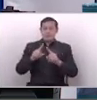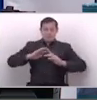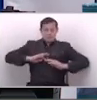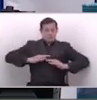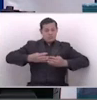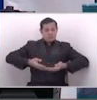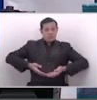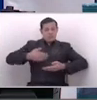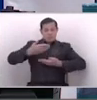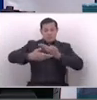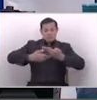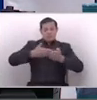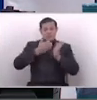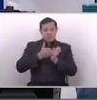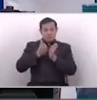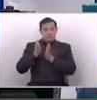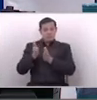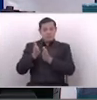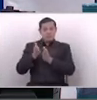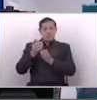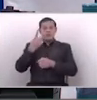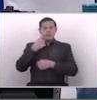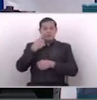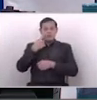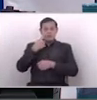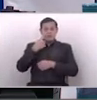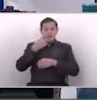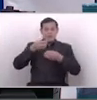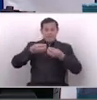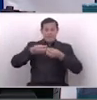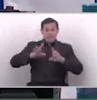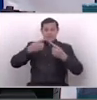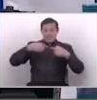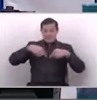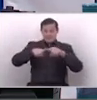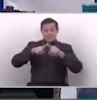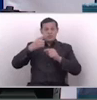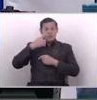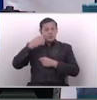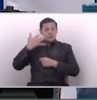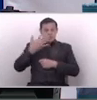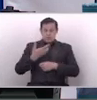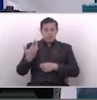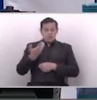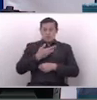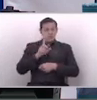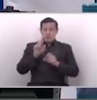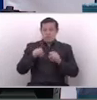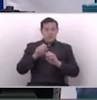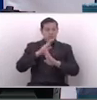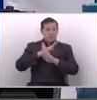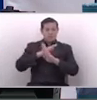embarazos, son procesos, en donde, la pérdida, siempre es un riesgo, y nosotros, no podemos